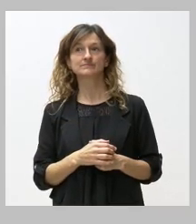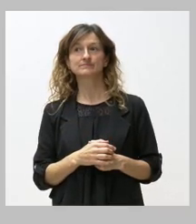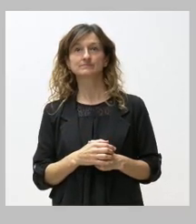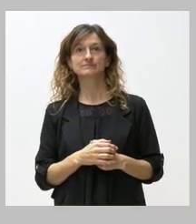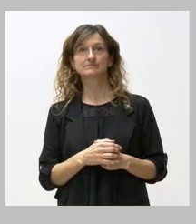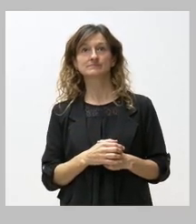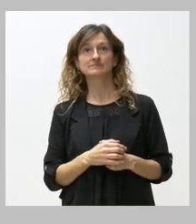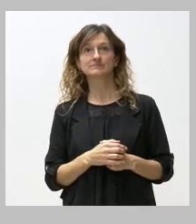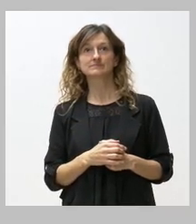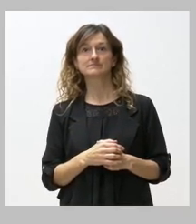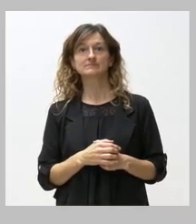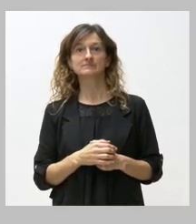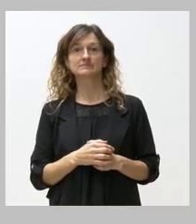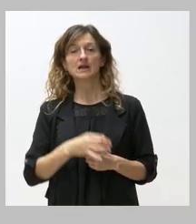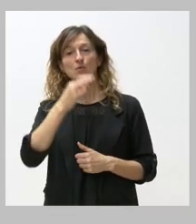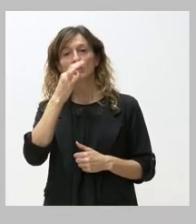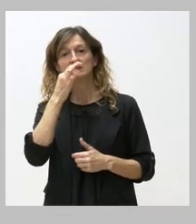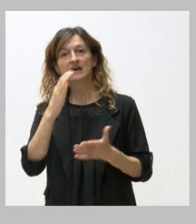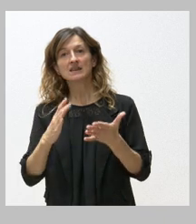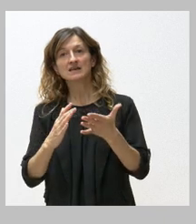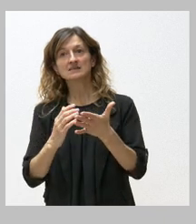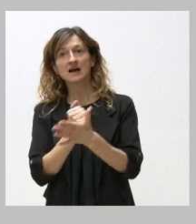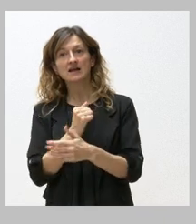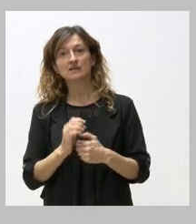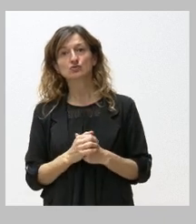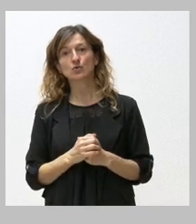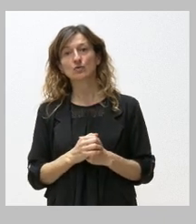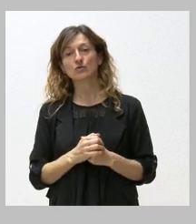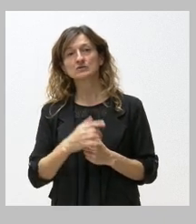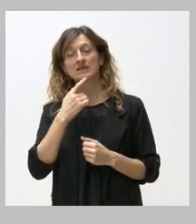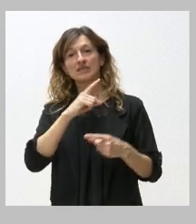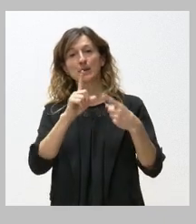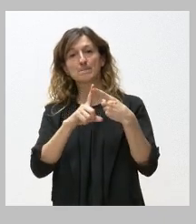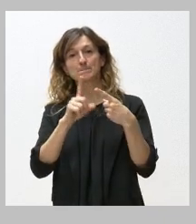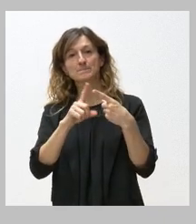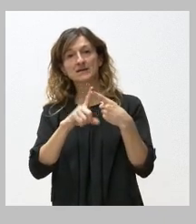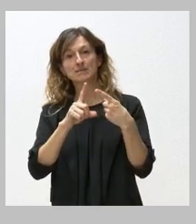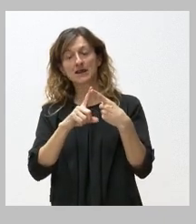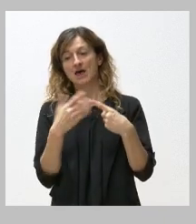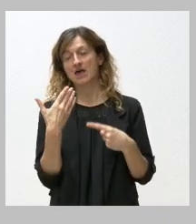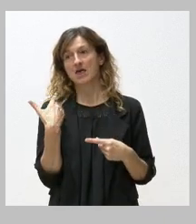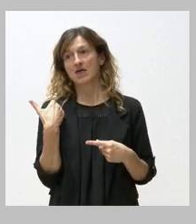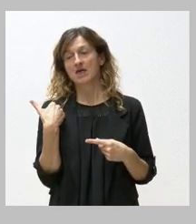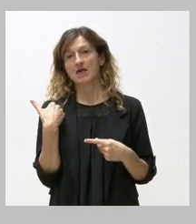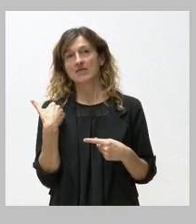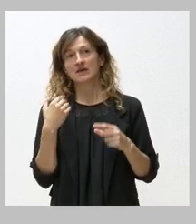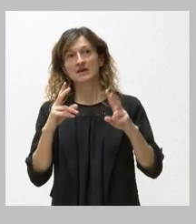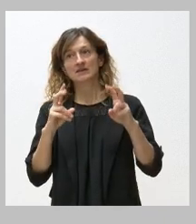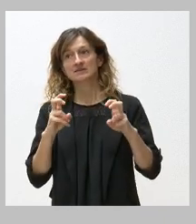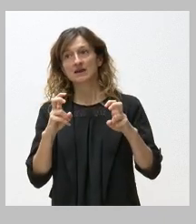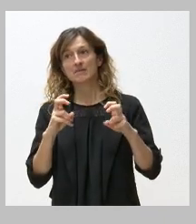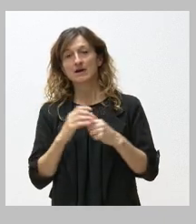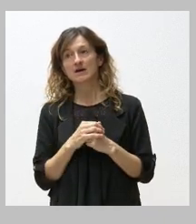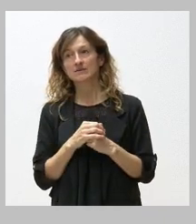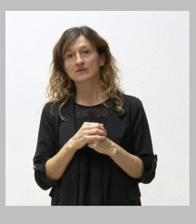Hola buenos días a todos yo tengo varias cuestiones la primera por más reciente luego el orden del día del